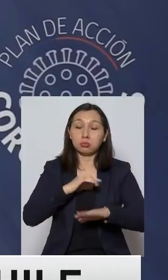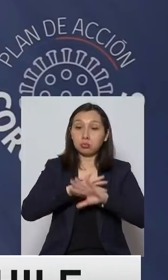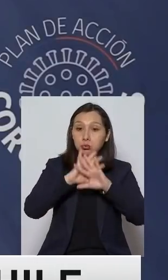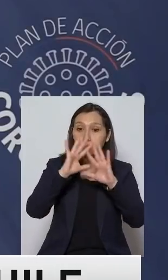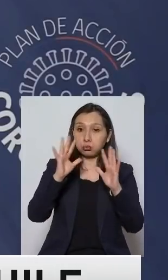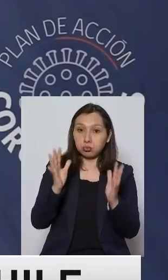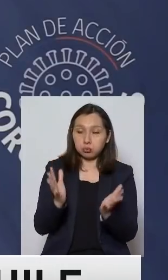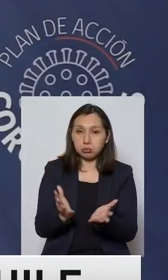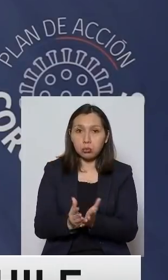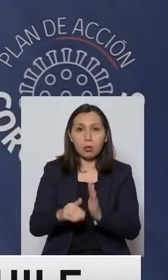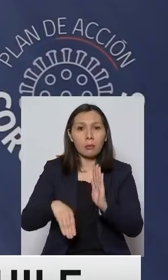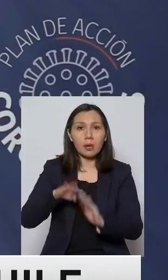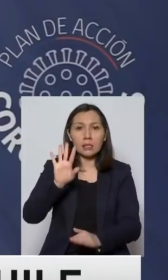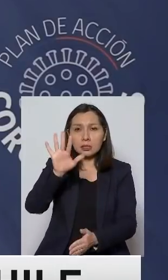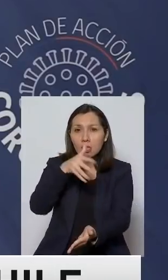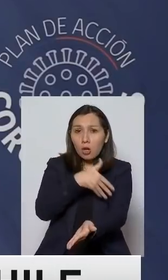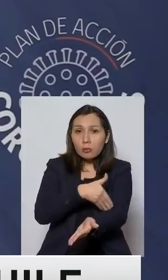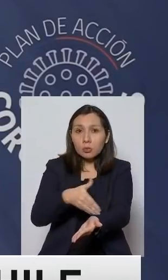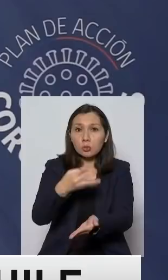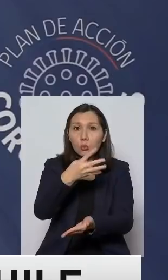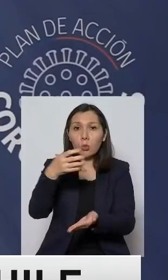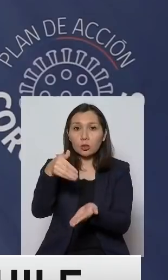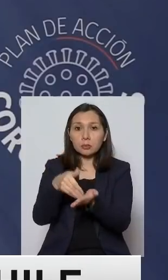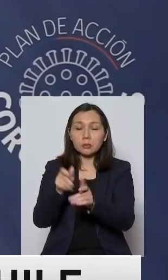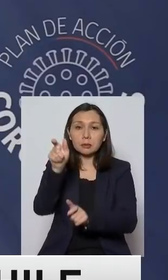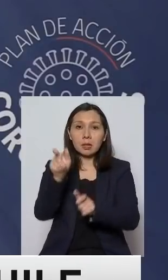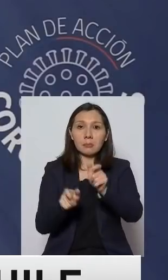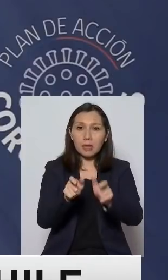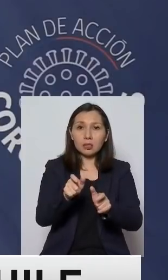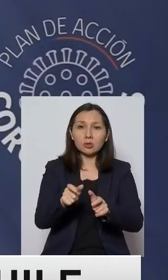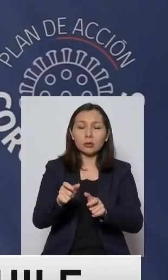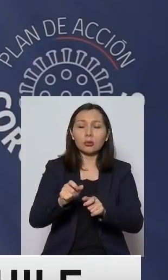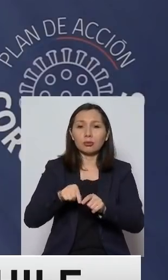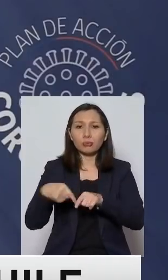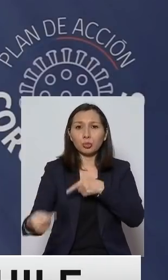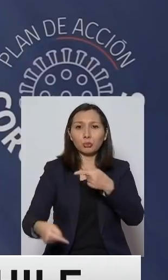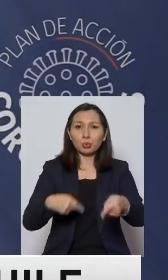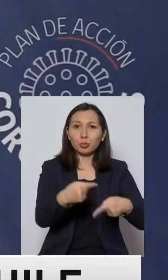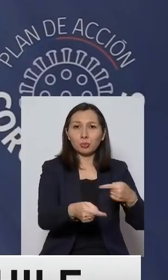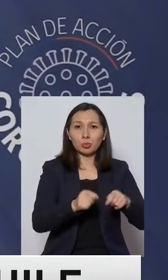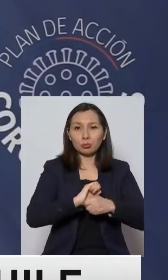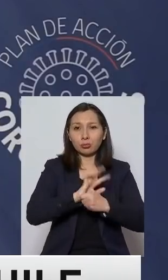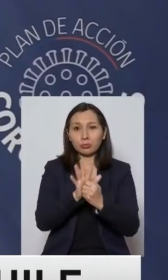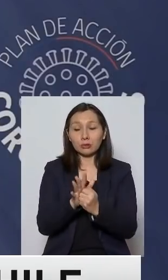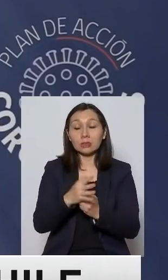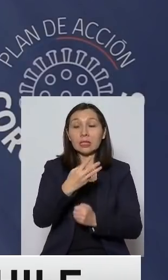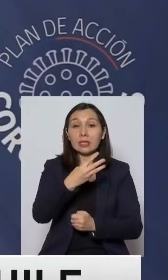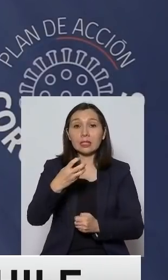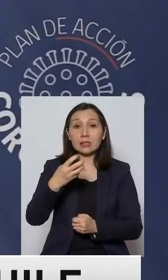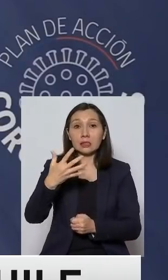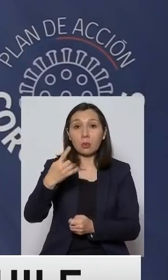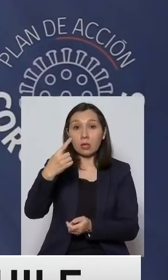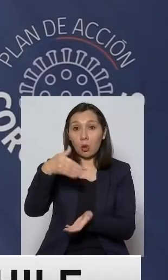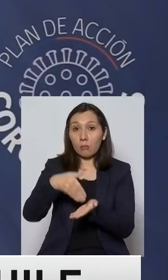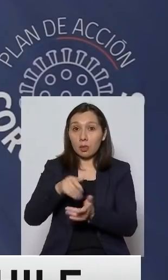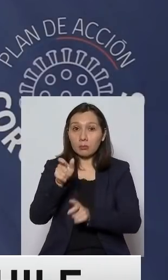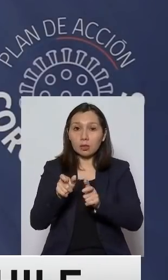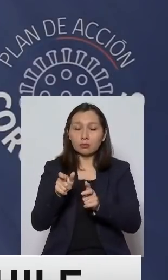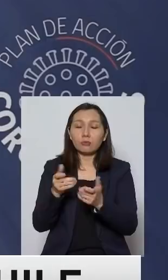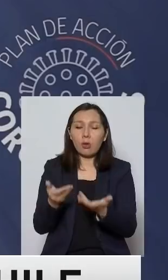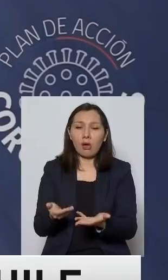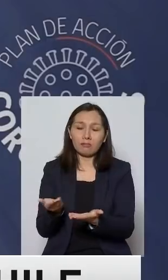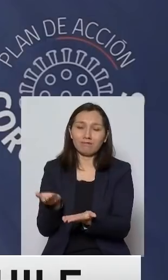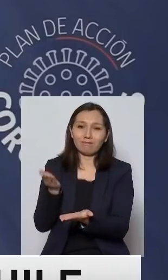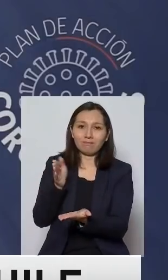entero con más de 5.400.000 personas contagiadas, de las cuales 351.000 personas han